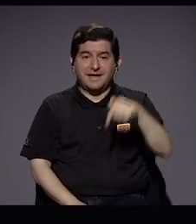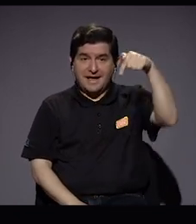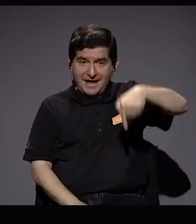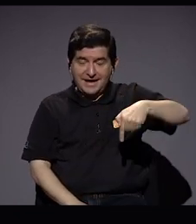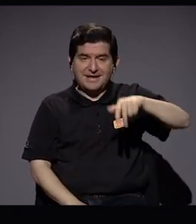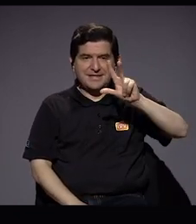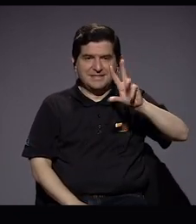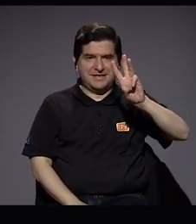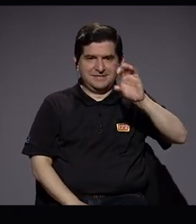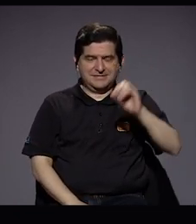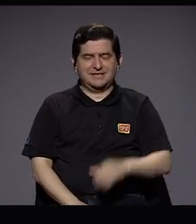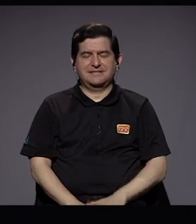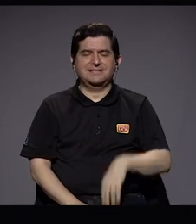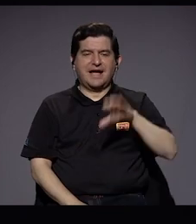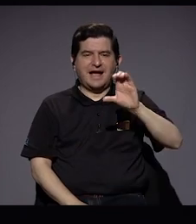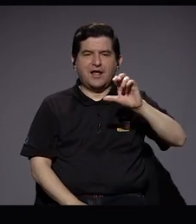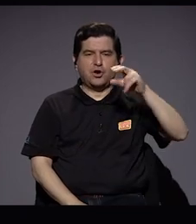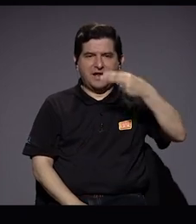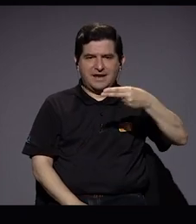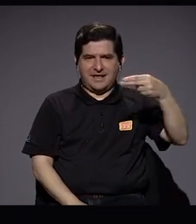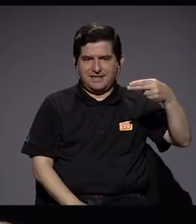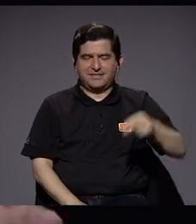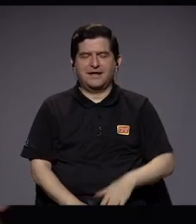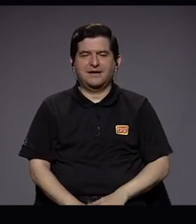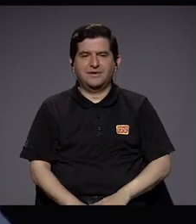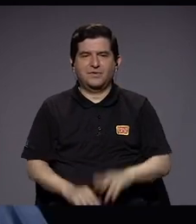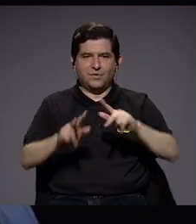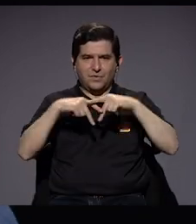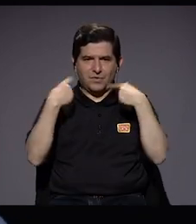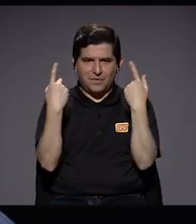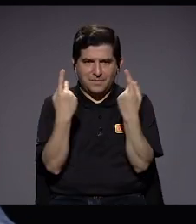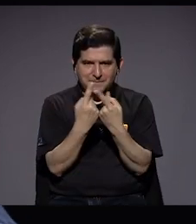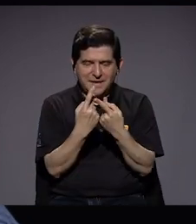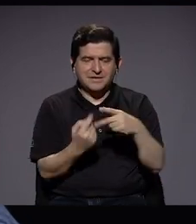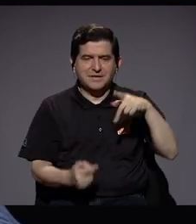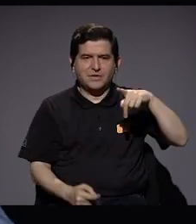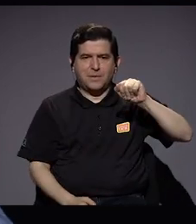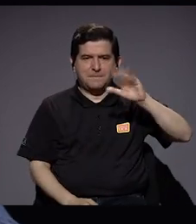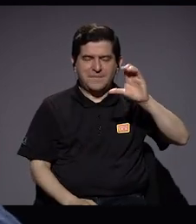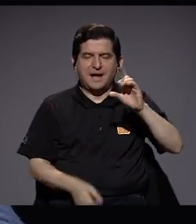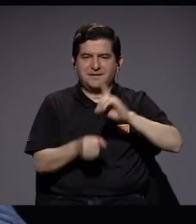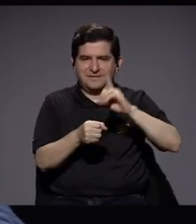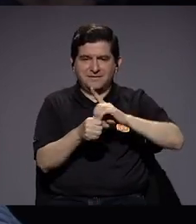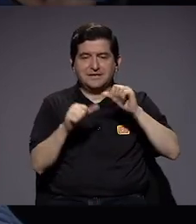en 360 con doña Carolina Hidalgo, diputada del Partido de Acción Ciudadana. Quédese con nosotros.